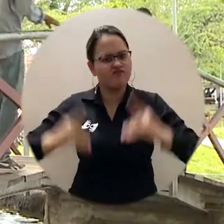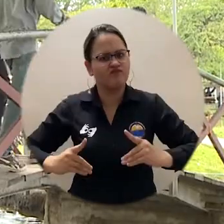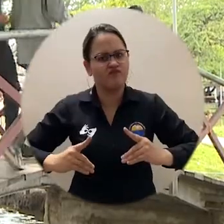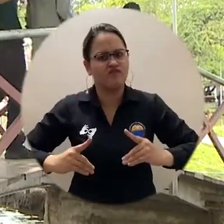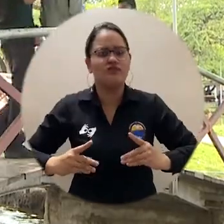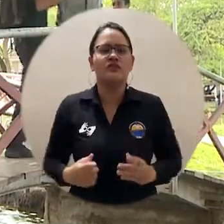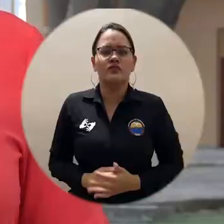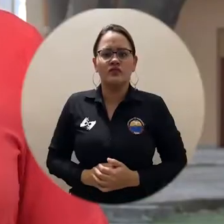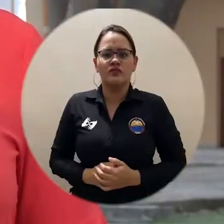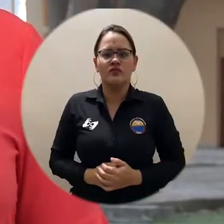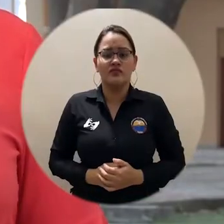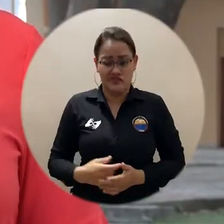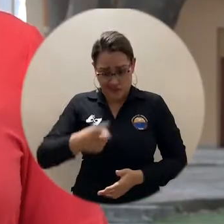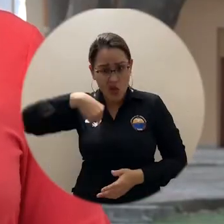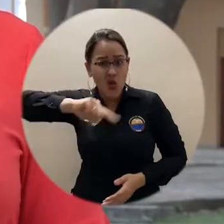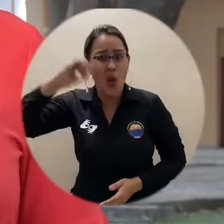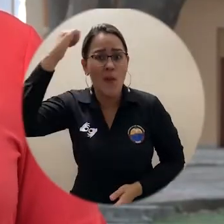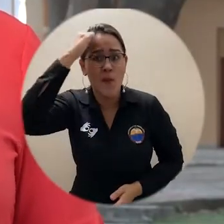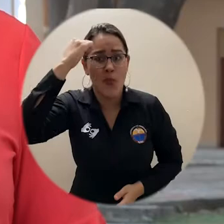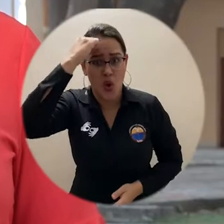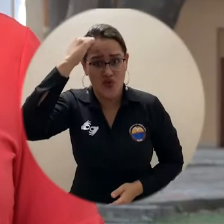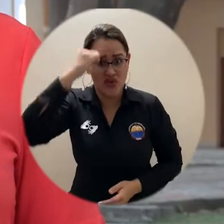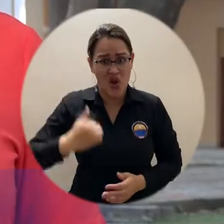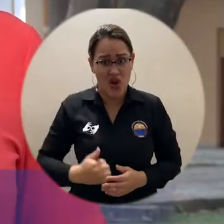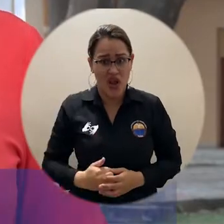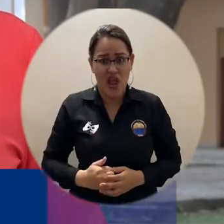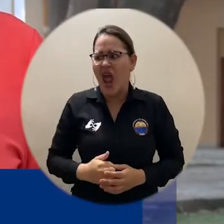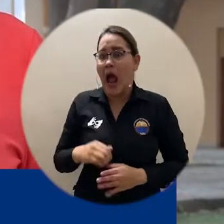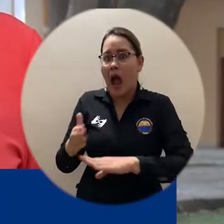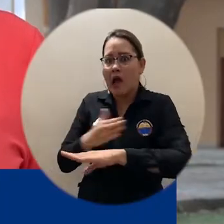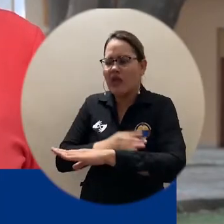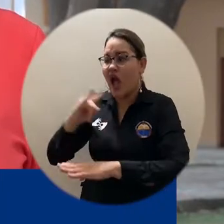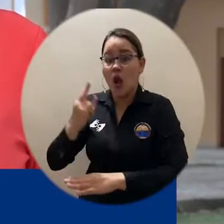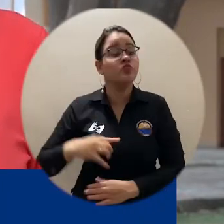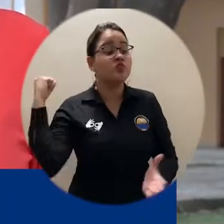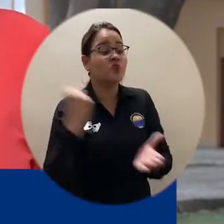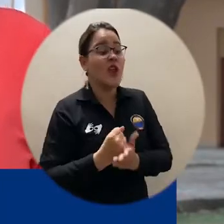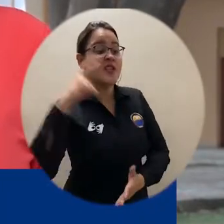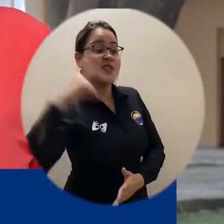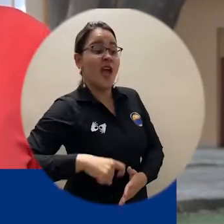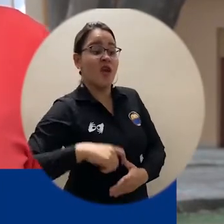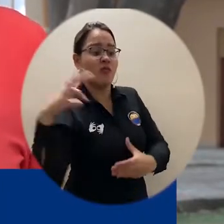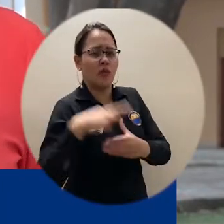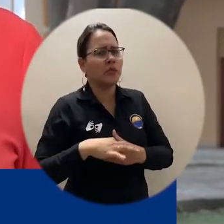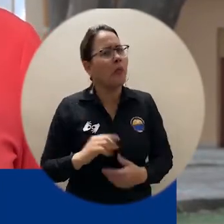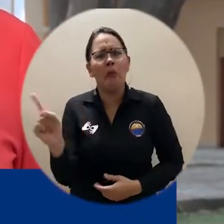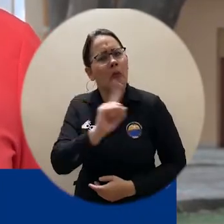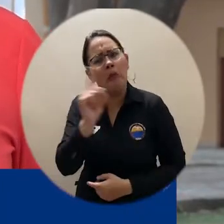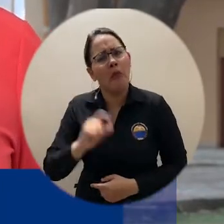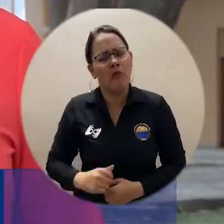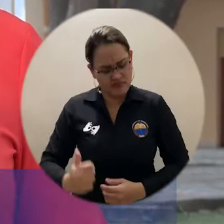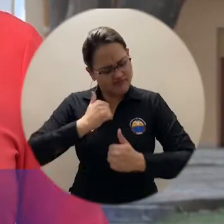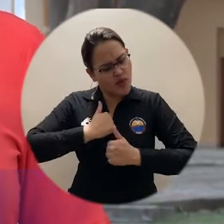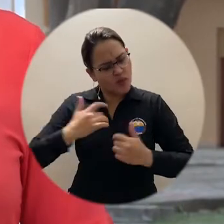Los profesores no votamos en esta segunda temporada por obligación y mucho menos por, sino por convicción.